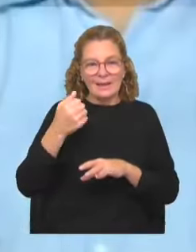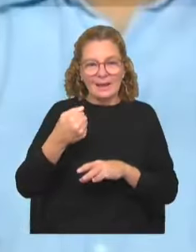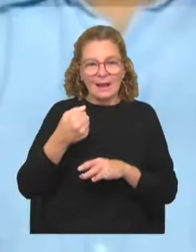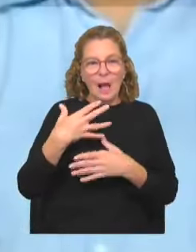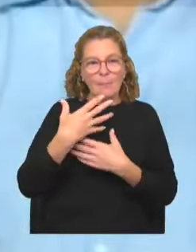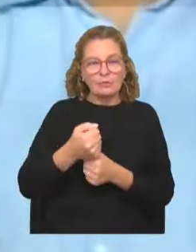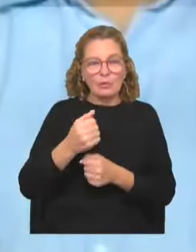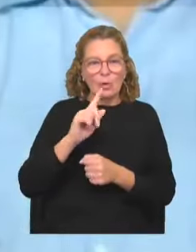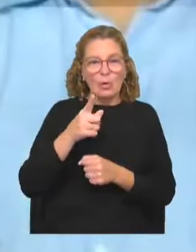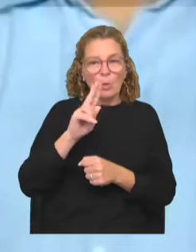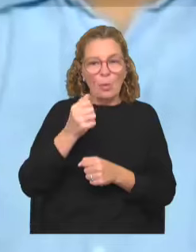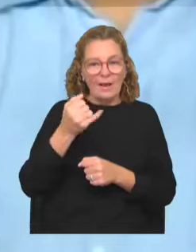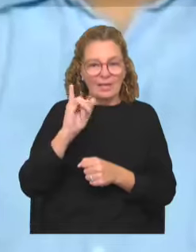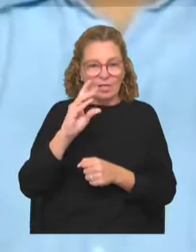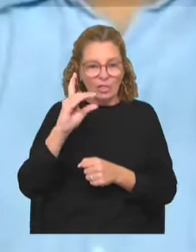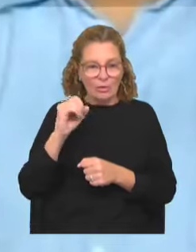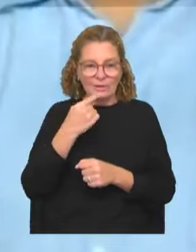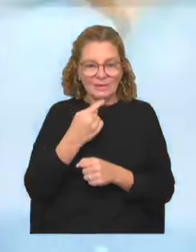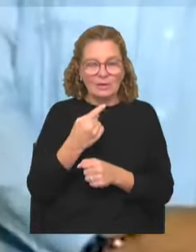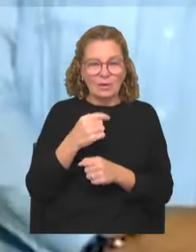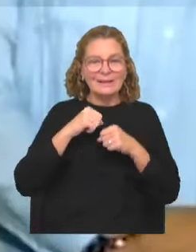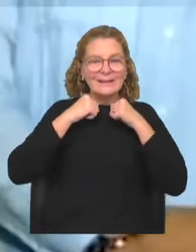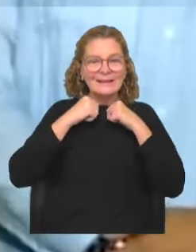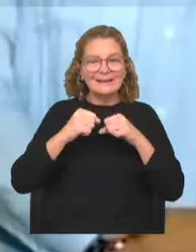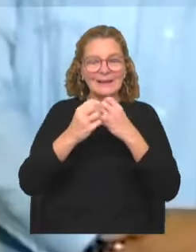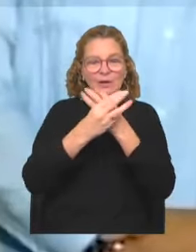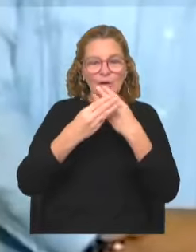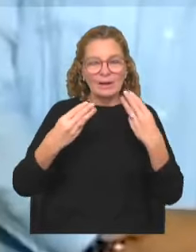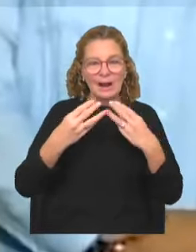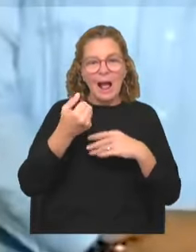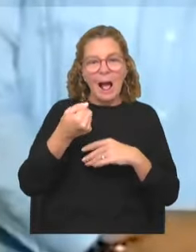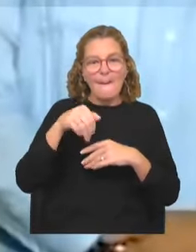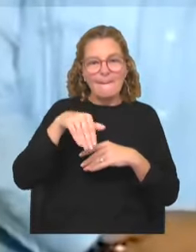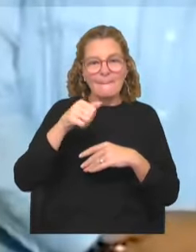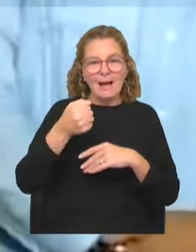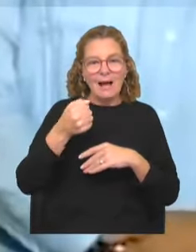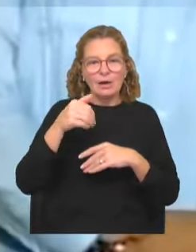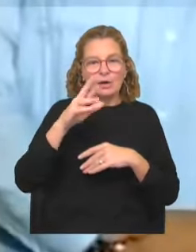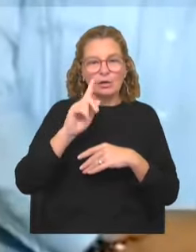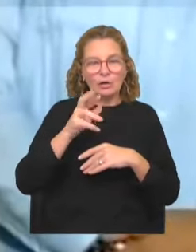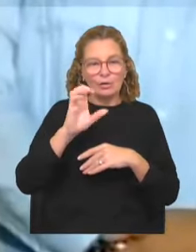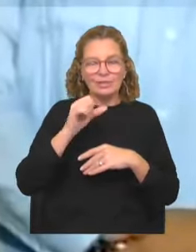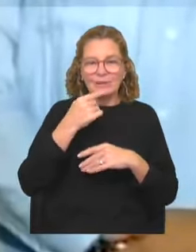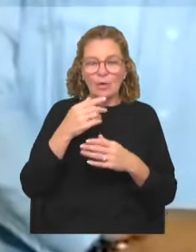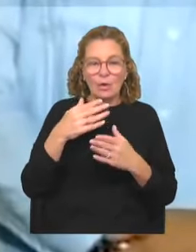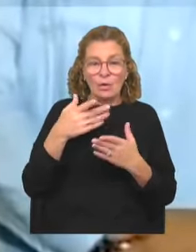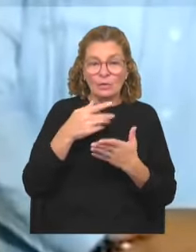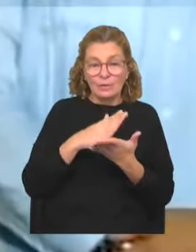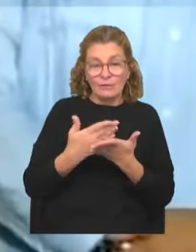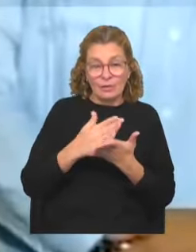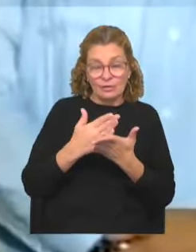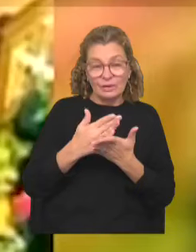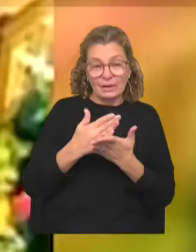Juan Guaidó como presidente venezolano y su secretario general, Luis Almagro, alentó una invasión militar durante un acto en la frontera colombo